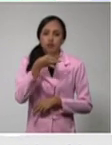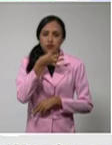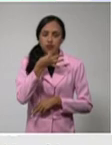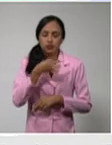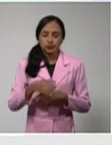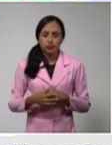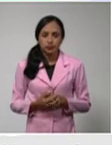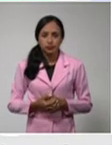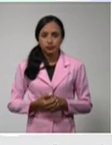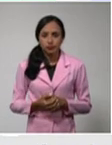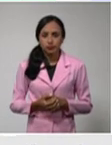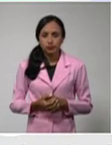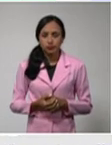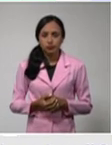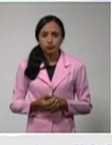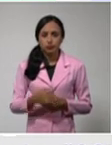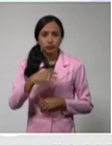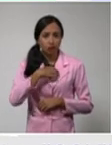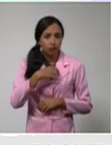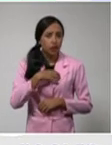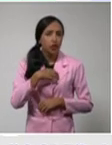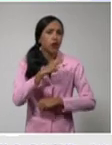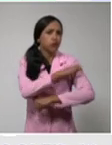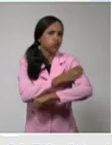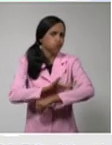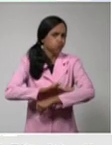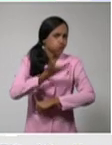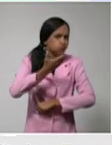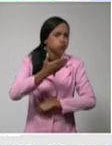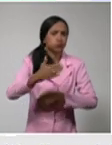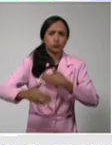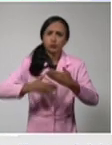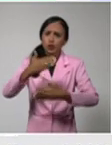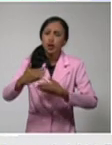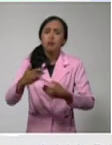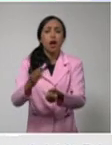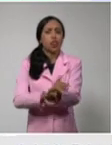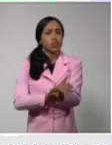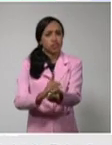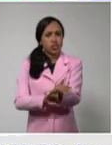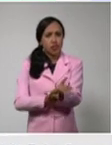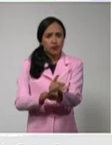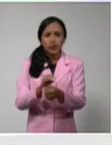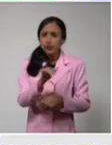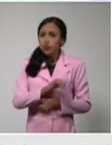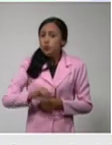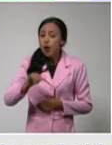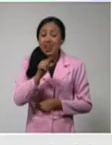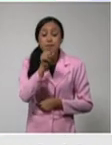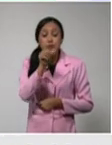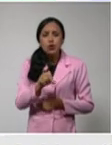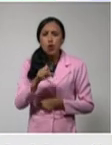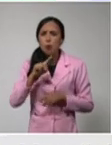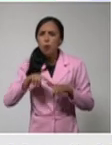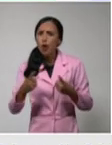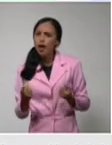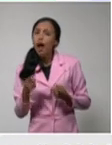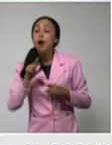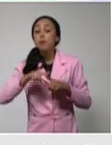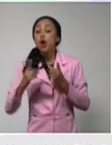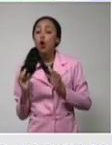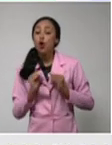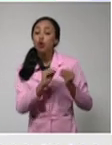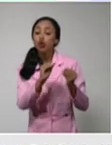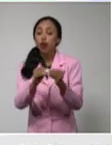antecedentes de hipertensión arterial y diabetes mellitus, contacto de un caso positivo ya diagnosticado,